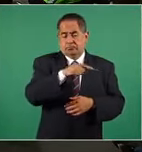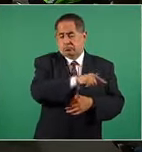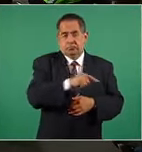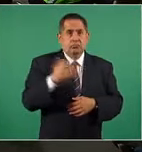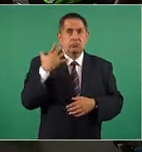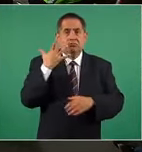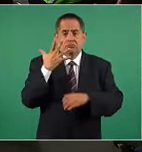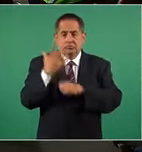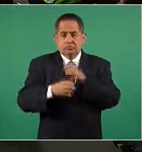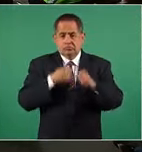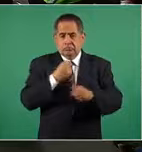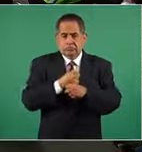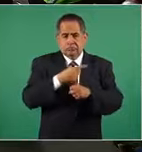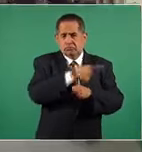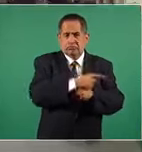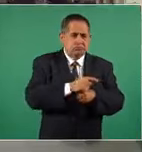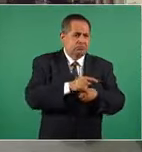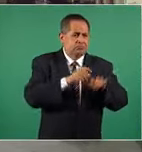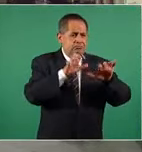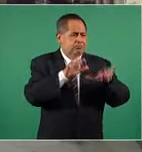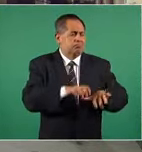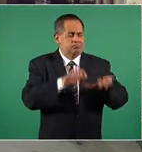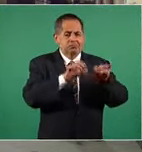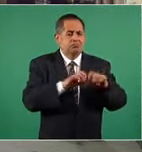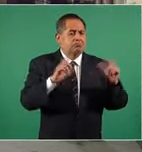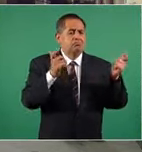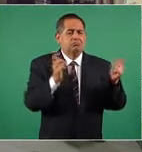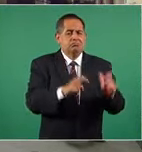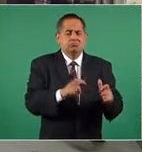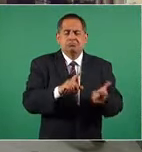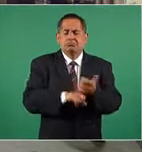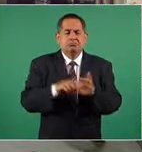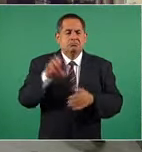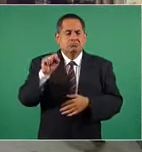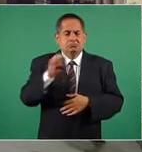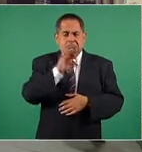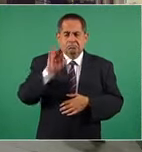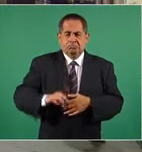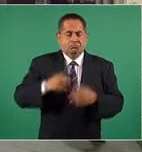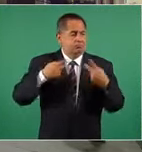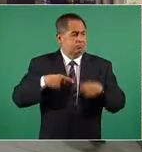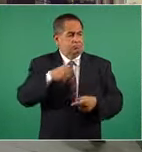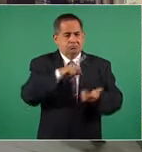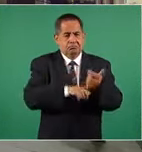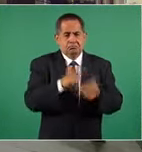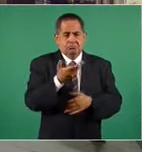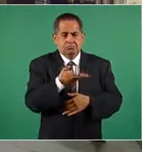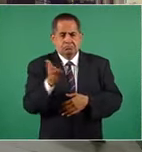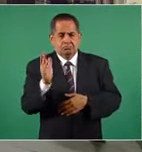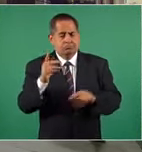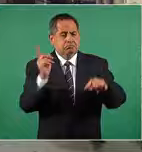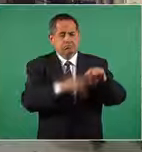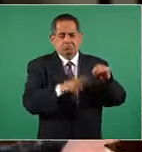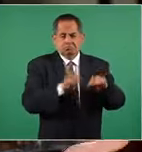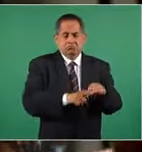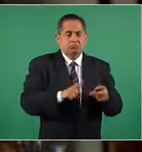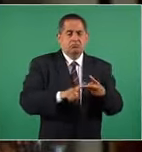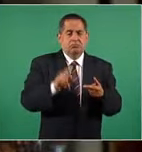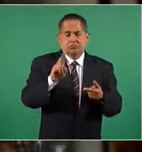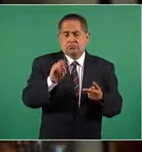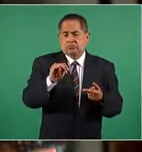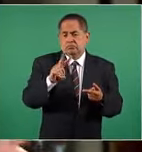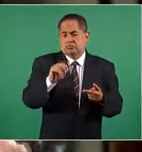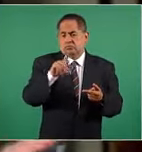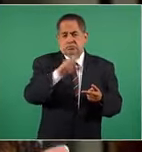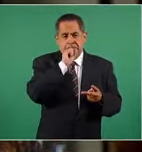prácticamente su aparato de redacción. Más del 60 por ciento de la plantilla de Reforma desapareció. El Universal está en las